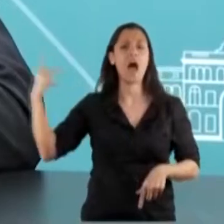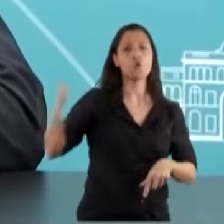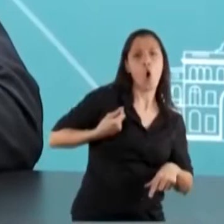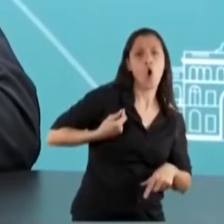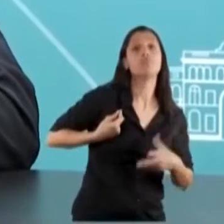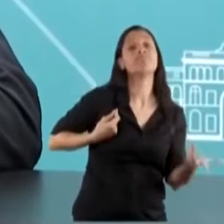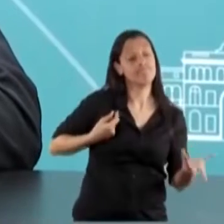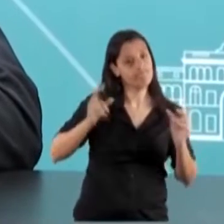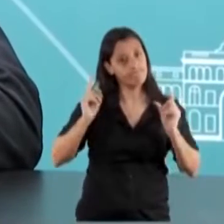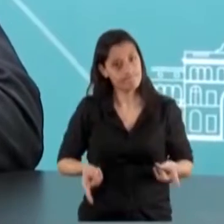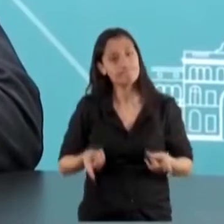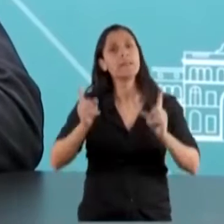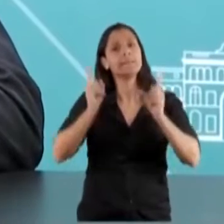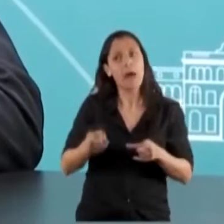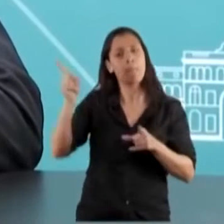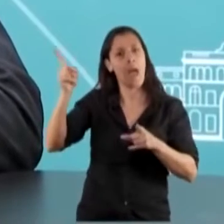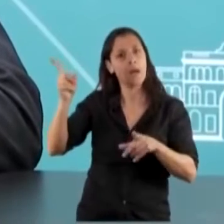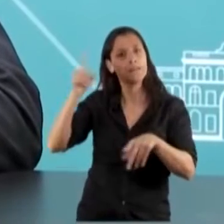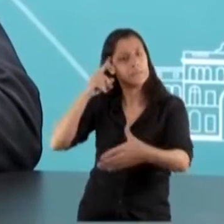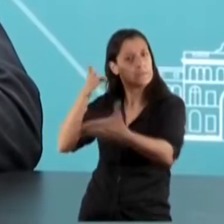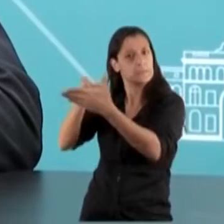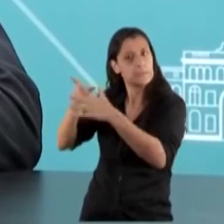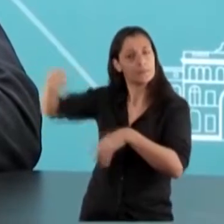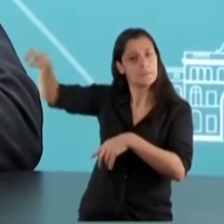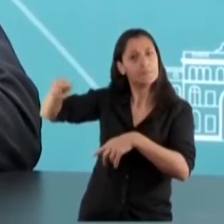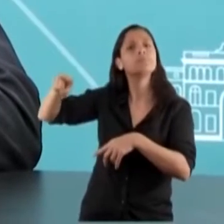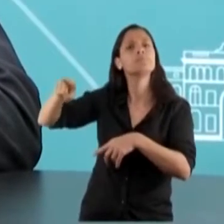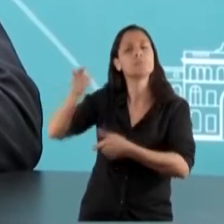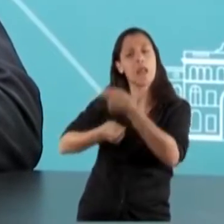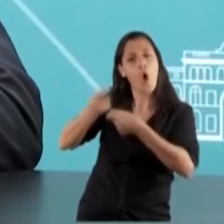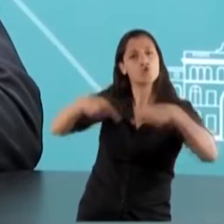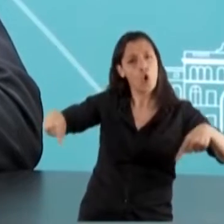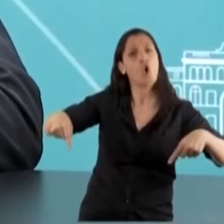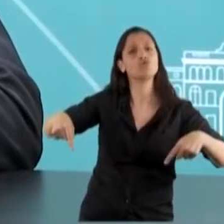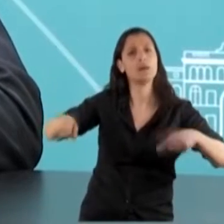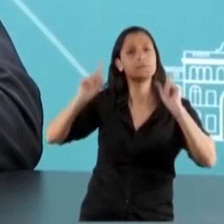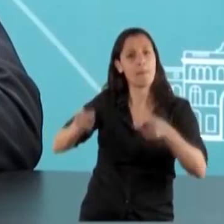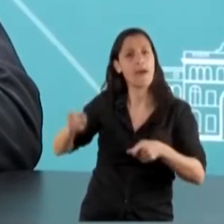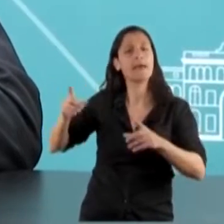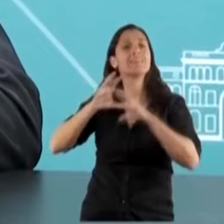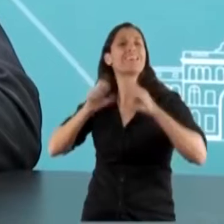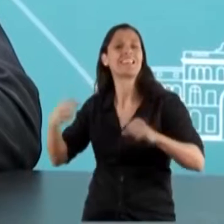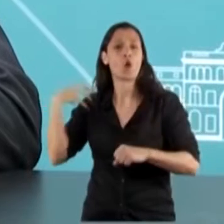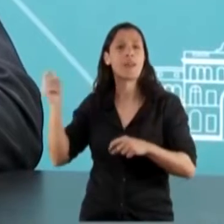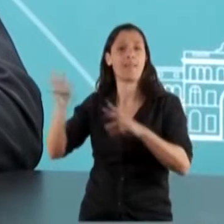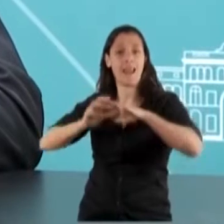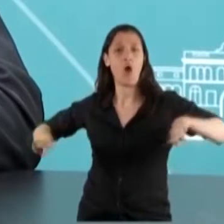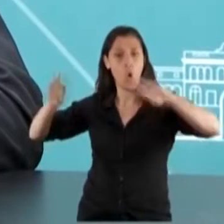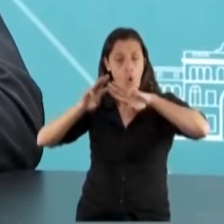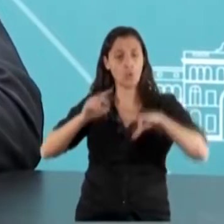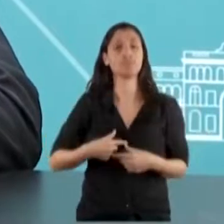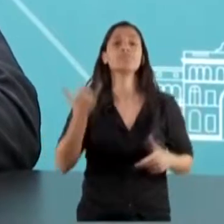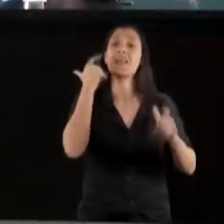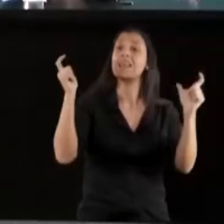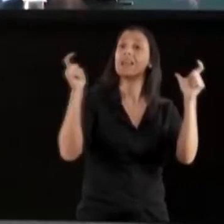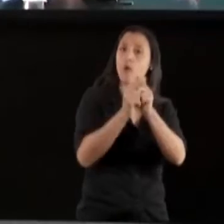sino también a las negociaciones de buenos oficios que hace el Secretario General de Naciones Unidas. La reunión que tuvo el Presidente, como bien